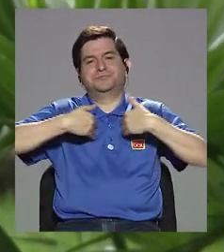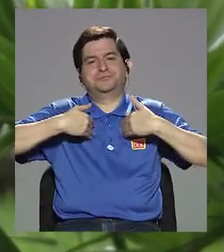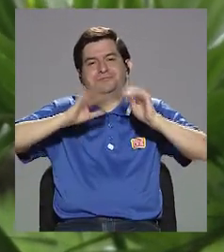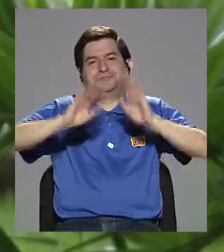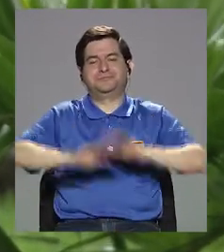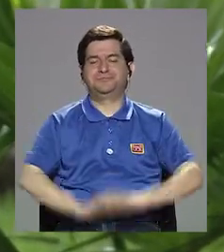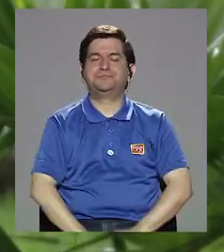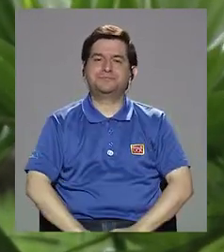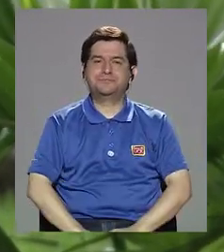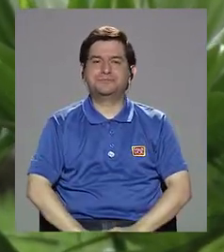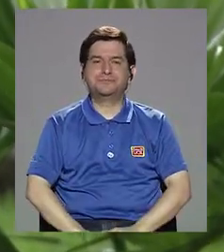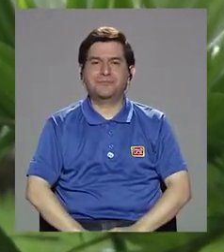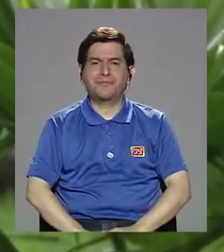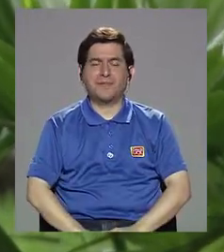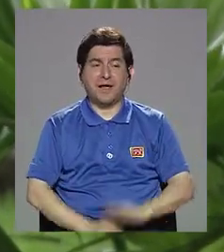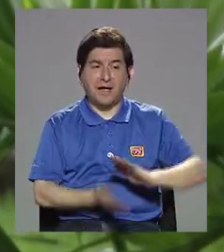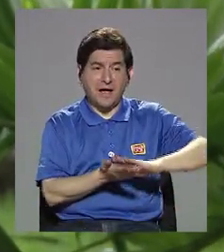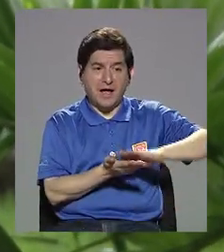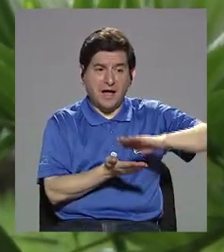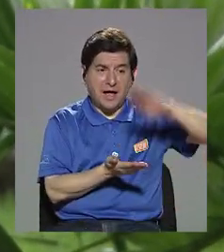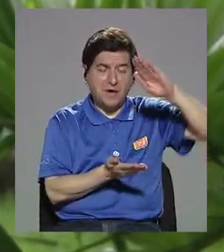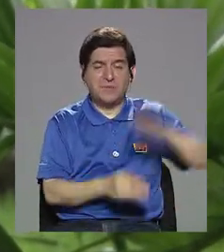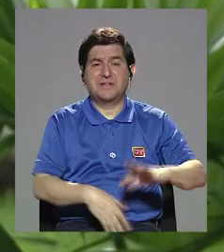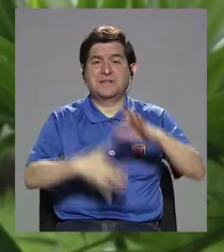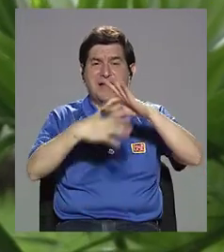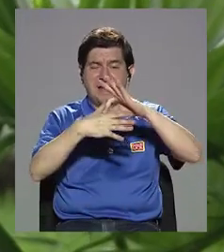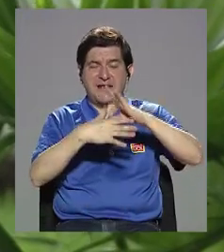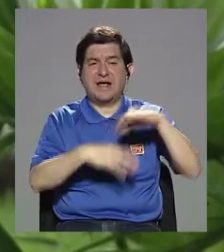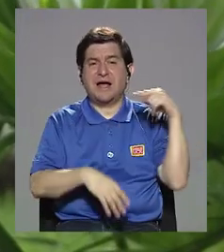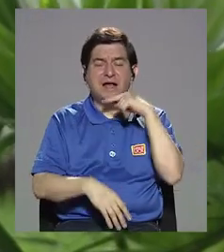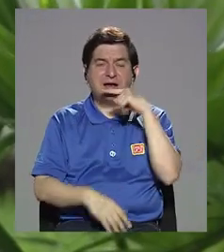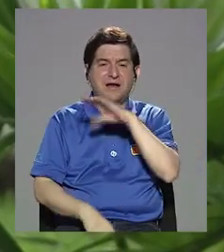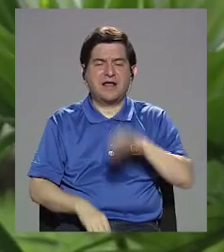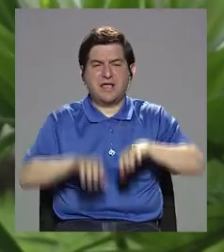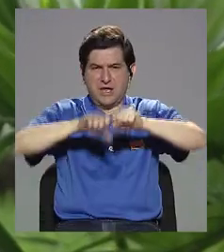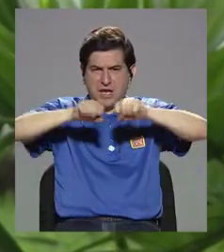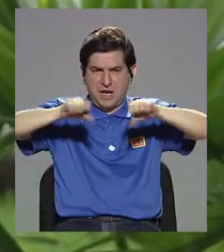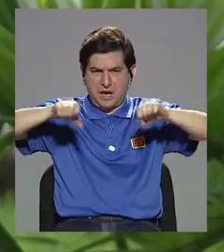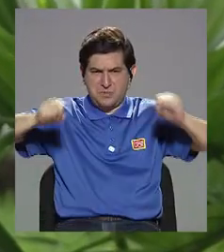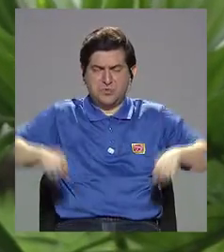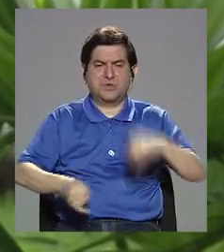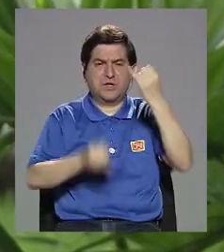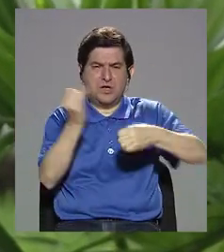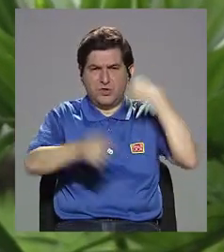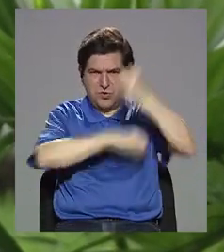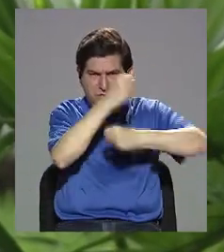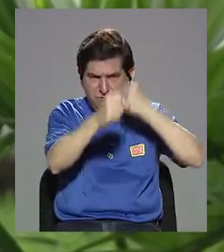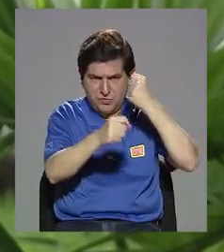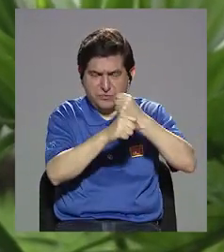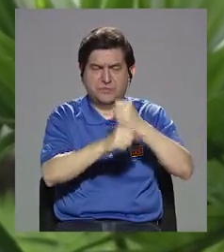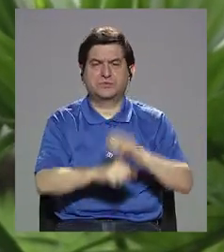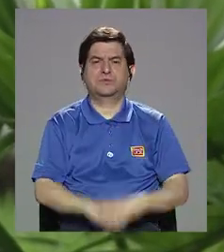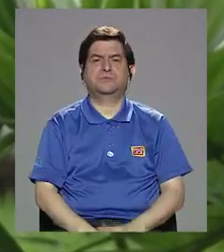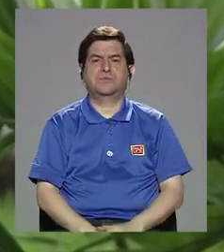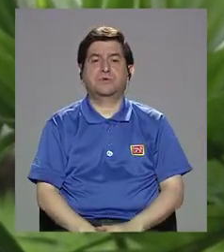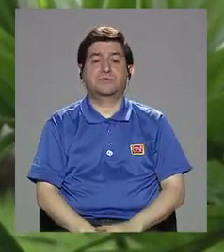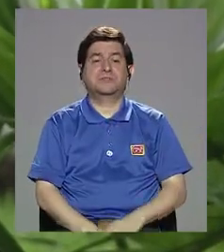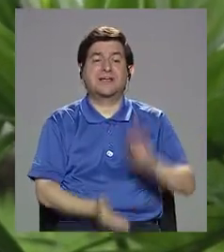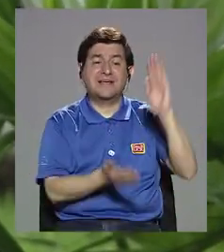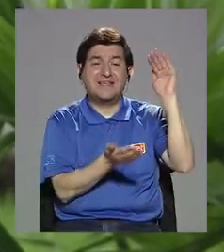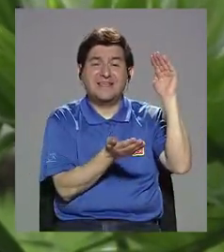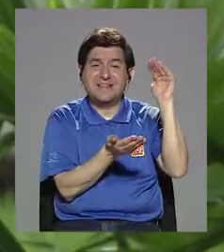Entonces, luego ha habido un aumento en las carnes rojas y embutidos durante estos años y